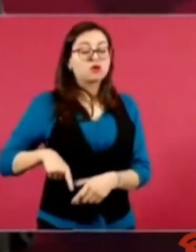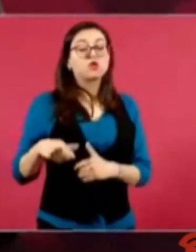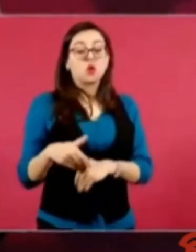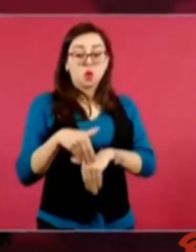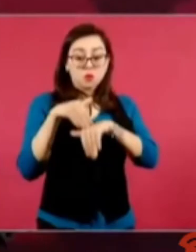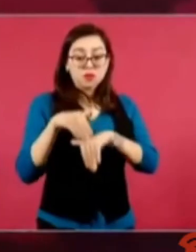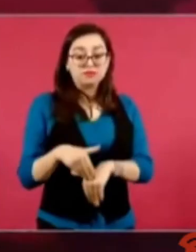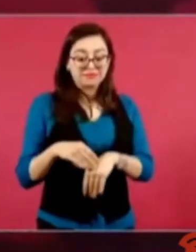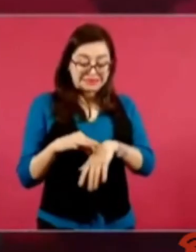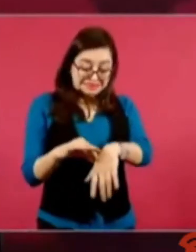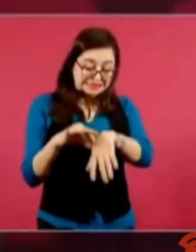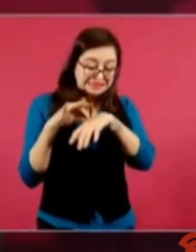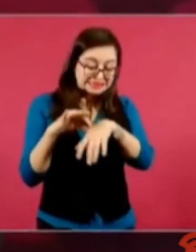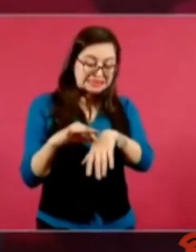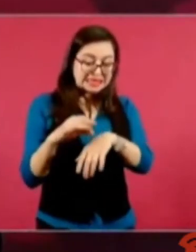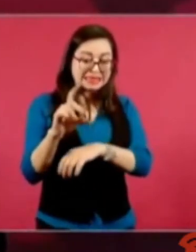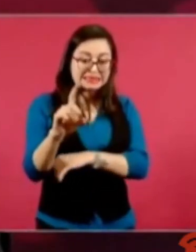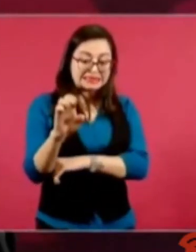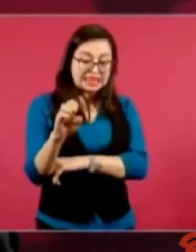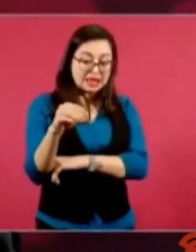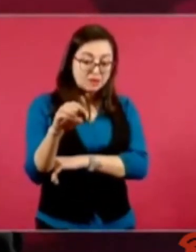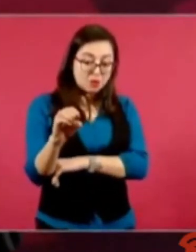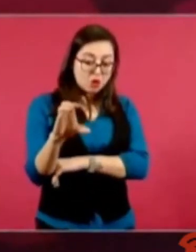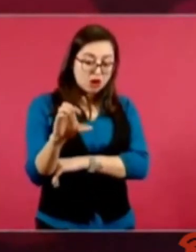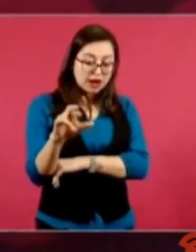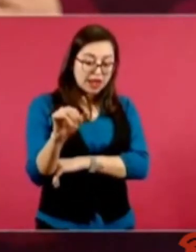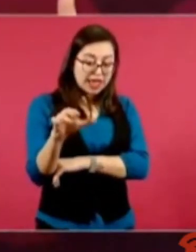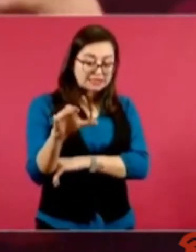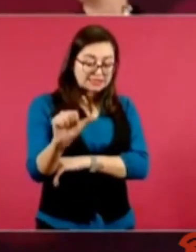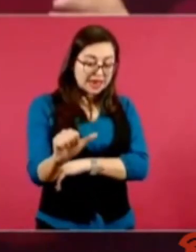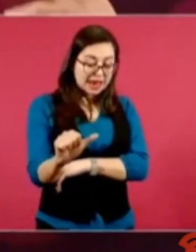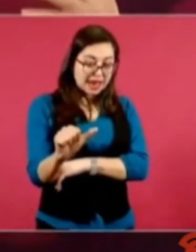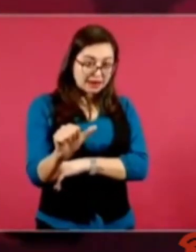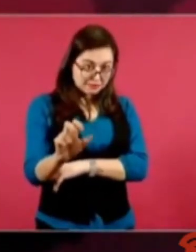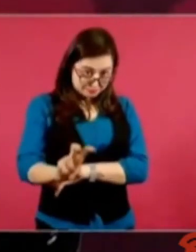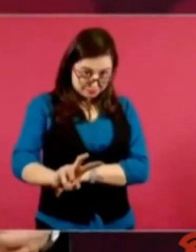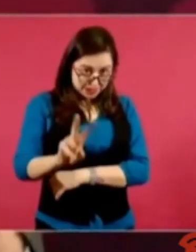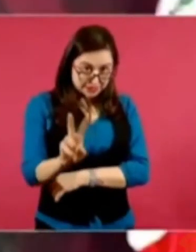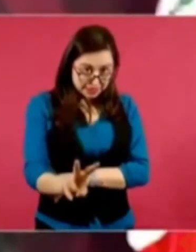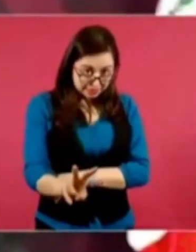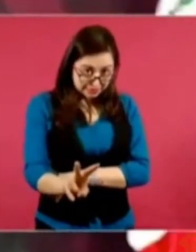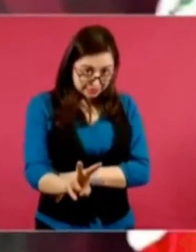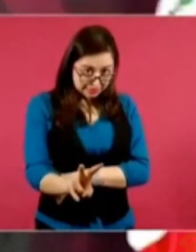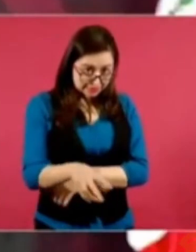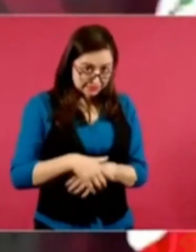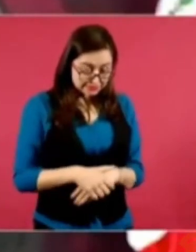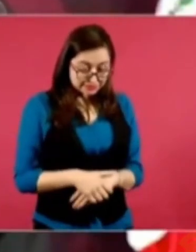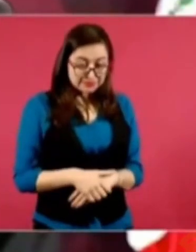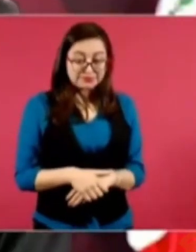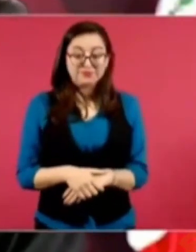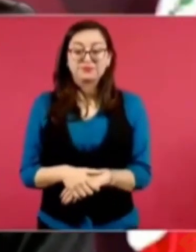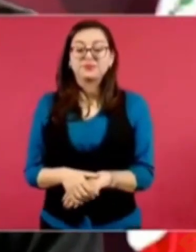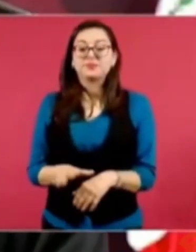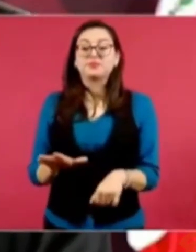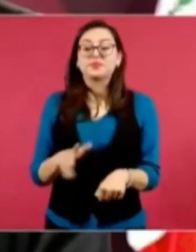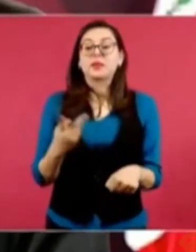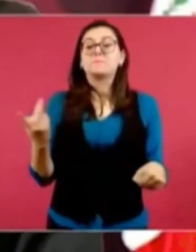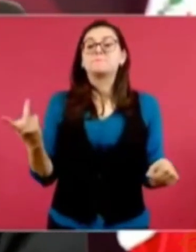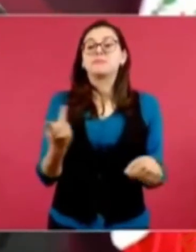auténticamente democráticos. Porque se habla siempre, ¿no?, de la democracia,